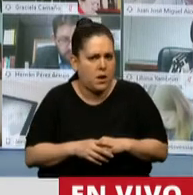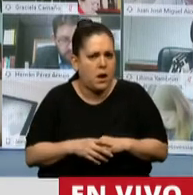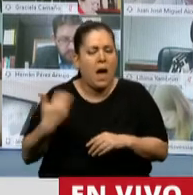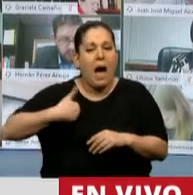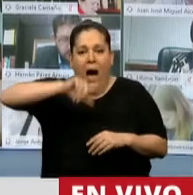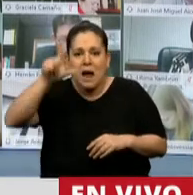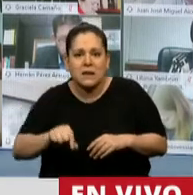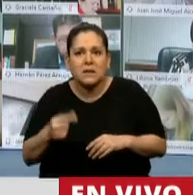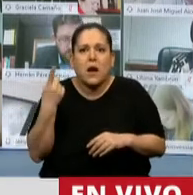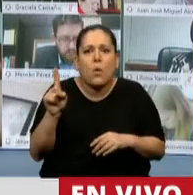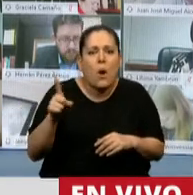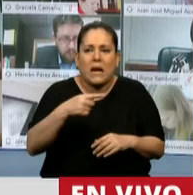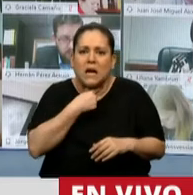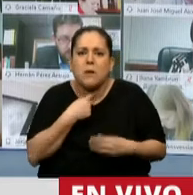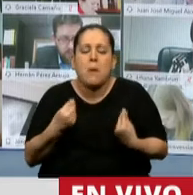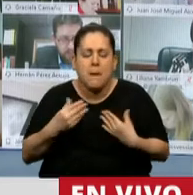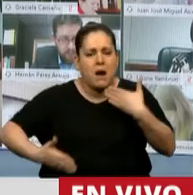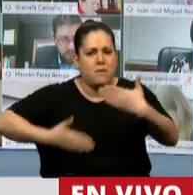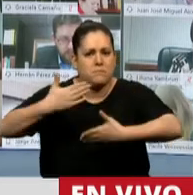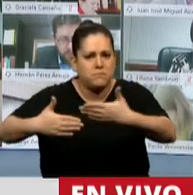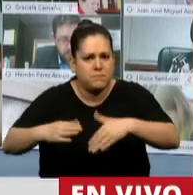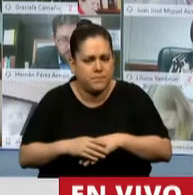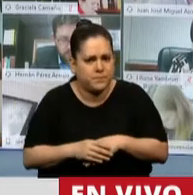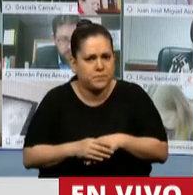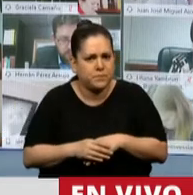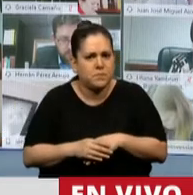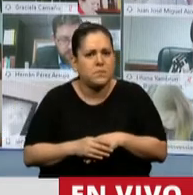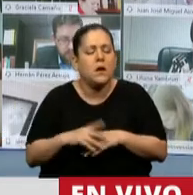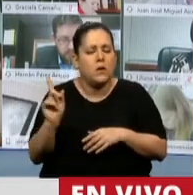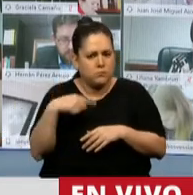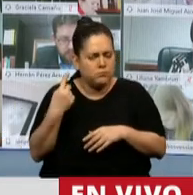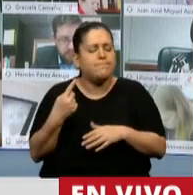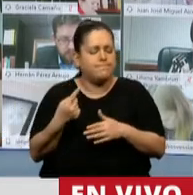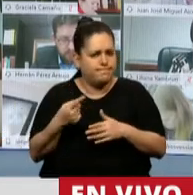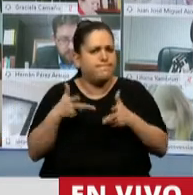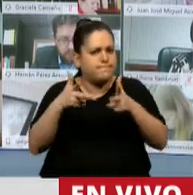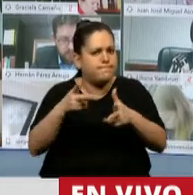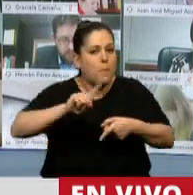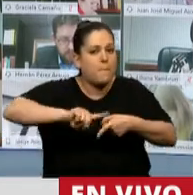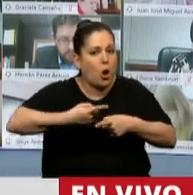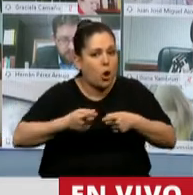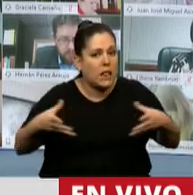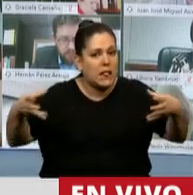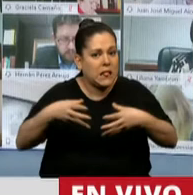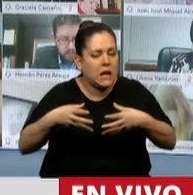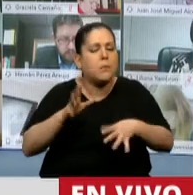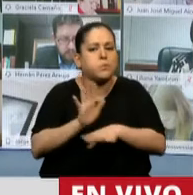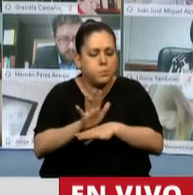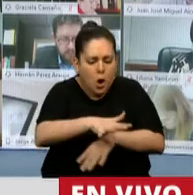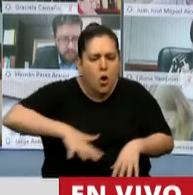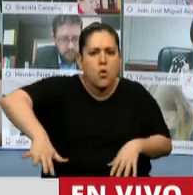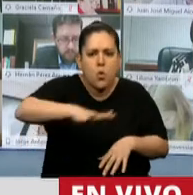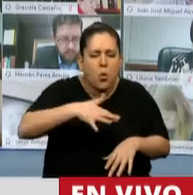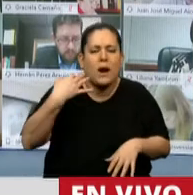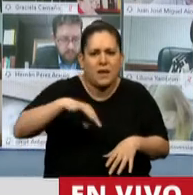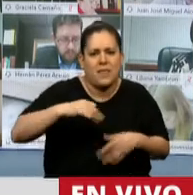país es el que queremos construir. Y reivindicamos la política y reivindicamos a este cuerpo como el lugar donde lo